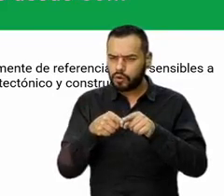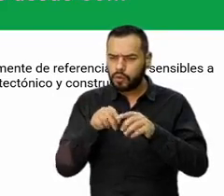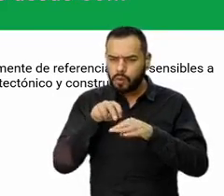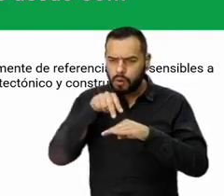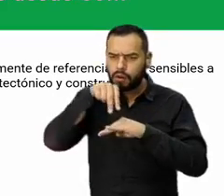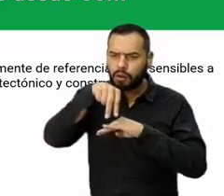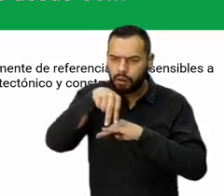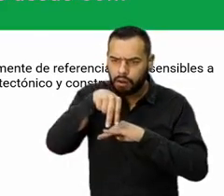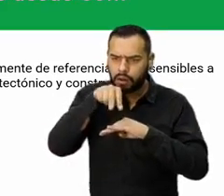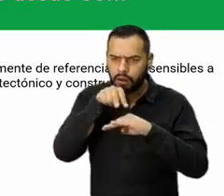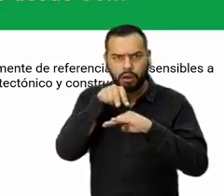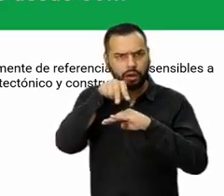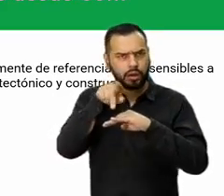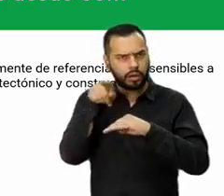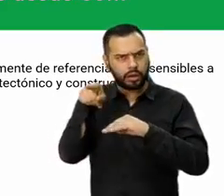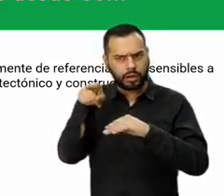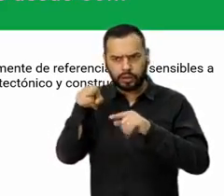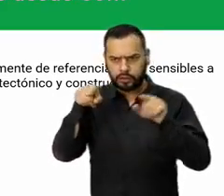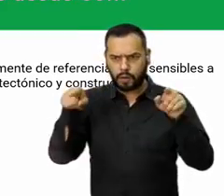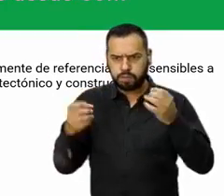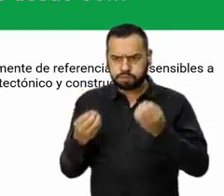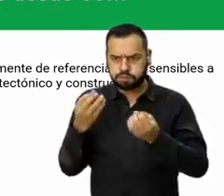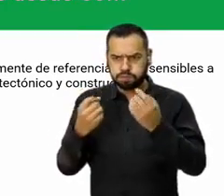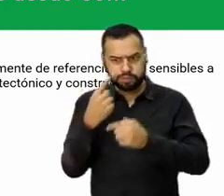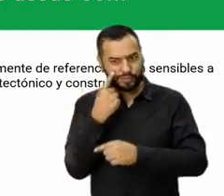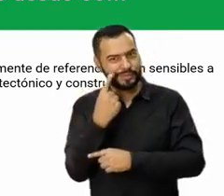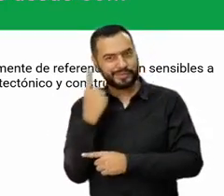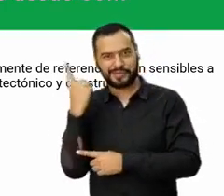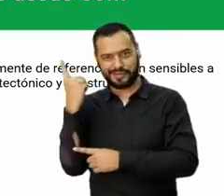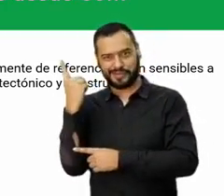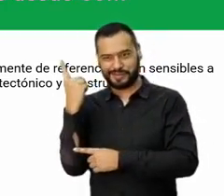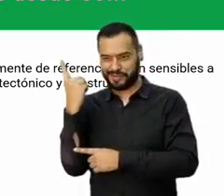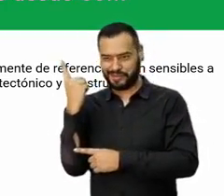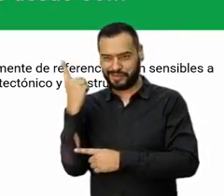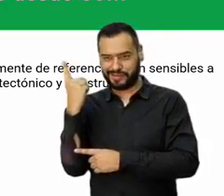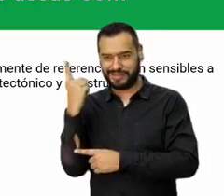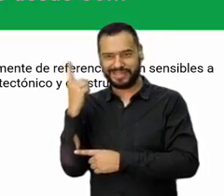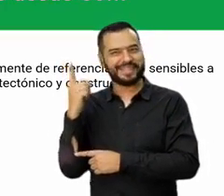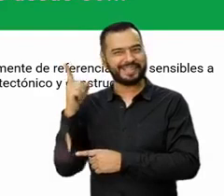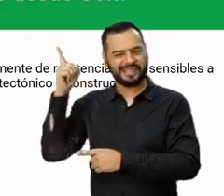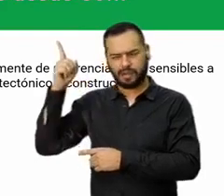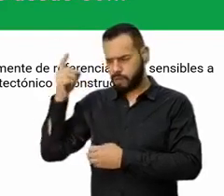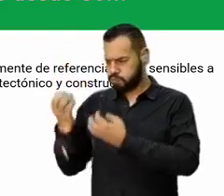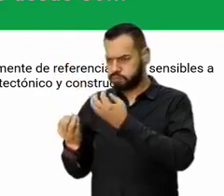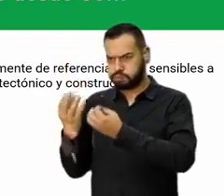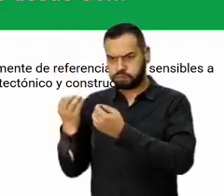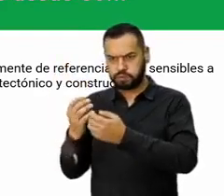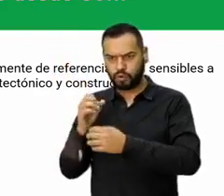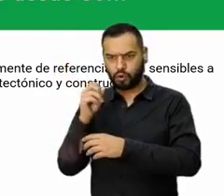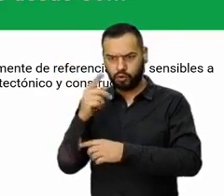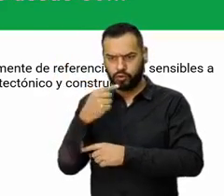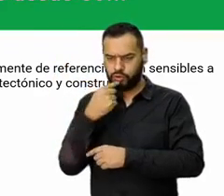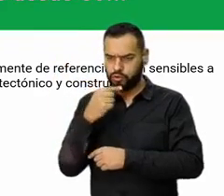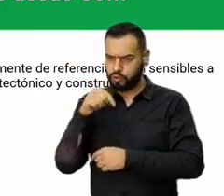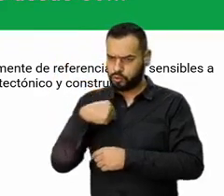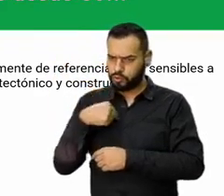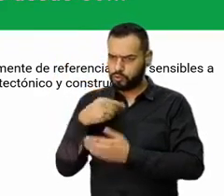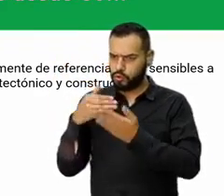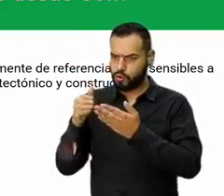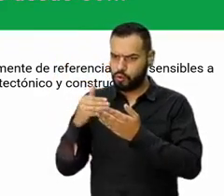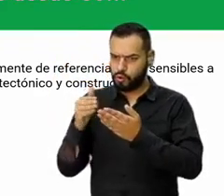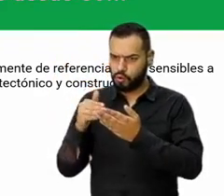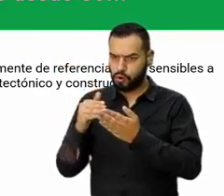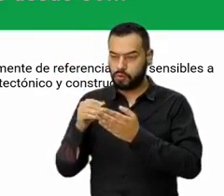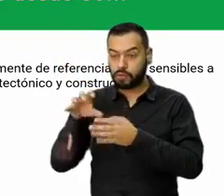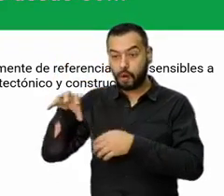jacuzzi, en la parte, digámoslo así, superior de la imagen que estamos viendo del plano del apartamento. Ok, o sea, uno, digamos, si lo compro